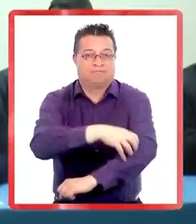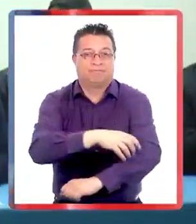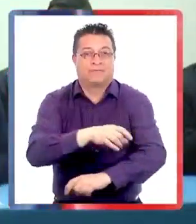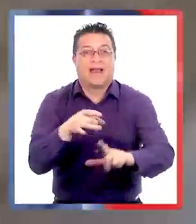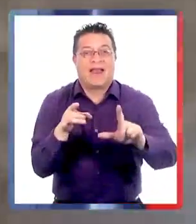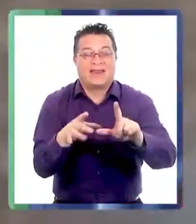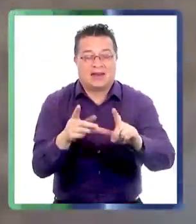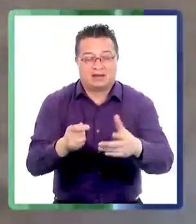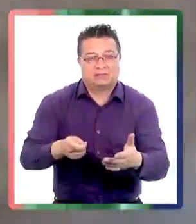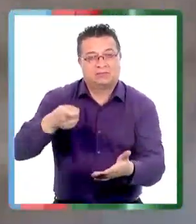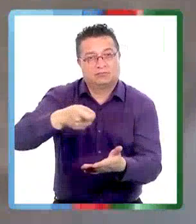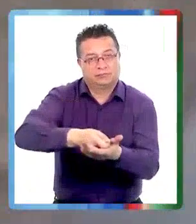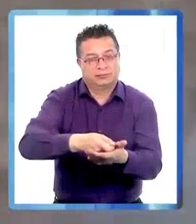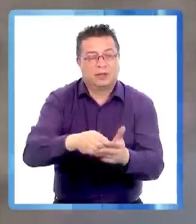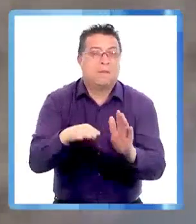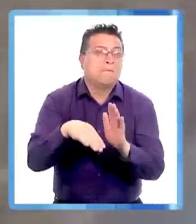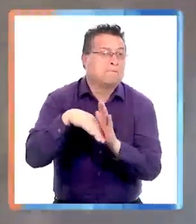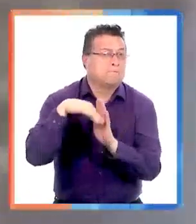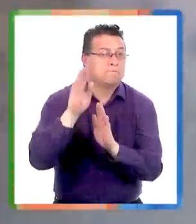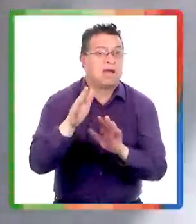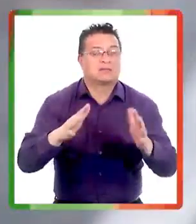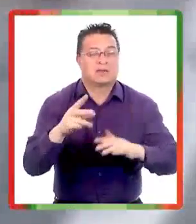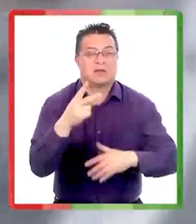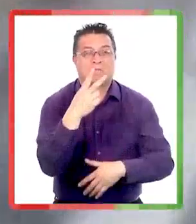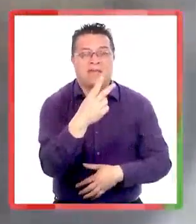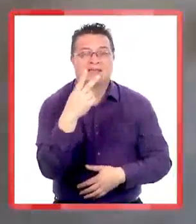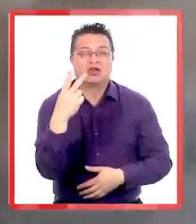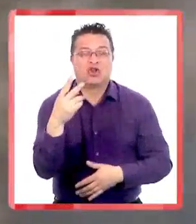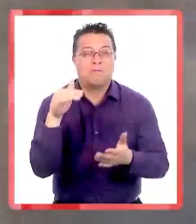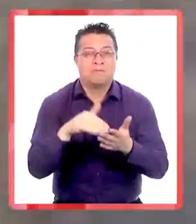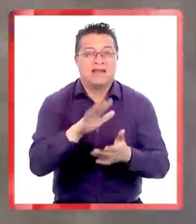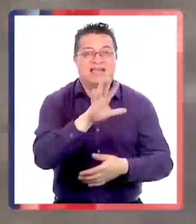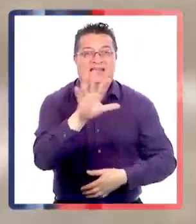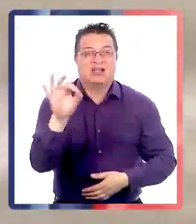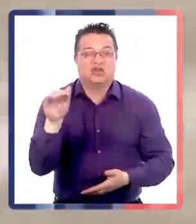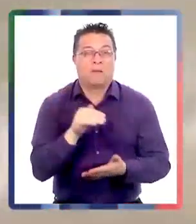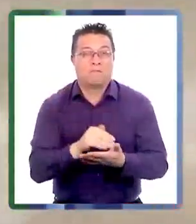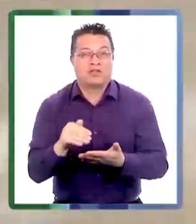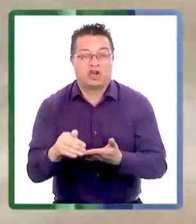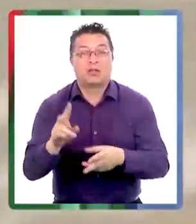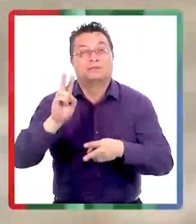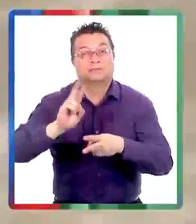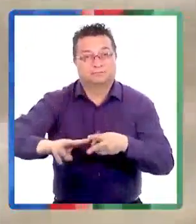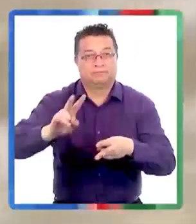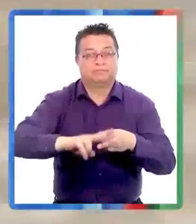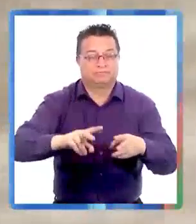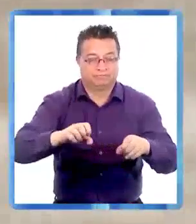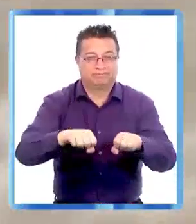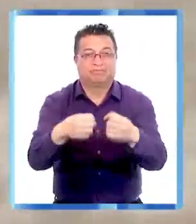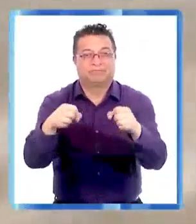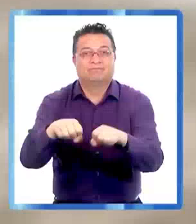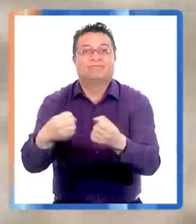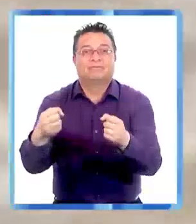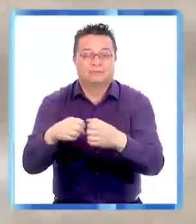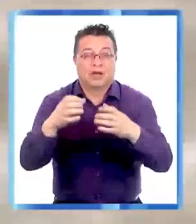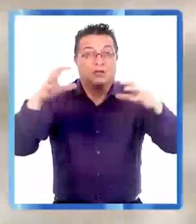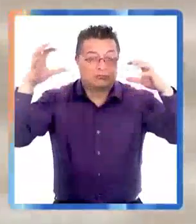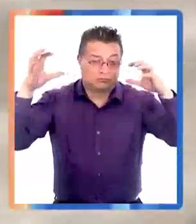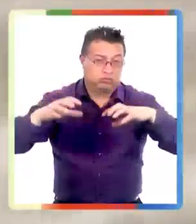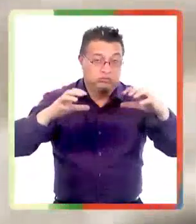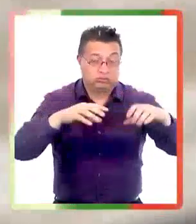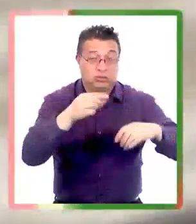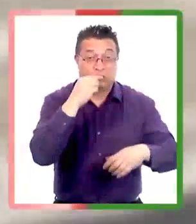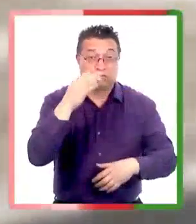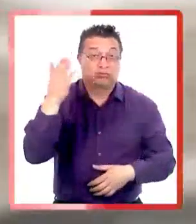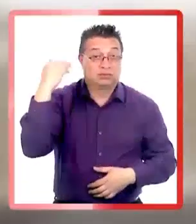Linares que considera una inversión inicial superior a los 22.500 millones de pesos para reparar los daños causados por el sistema